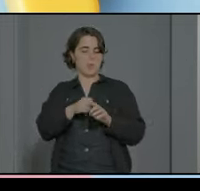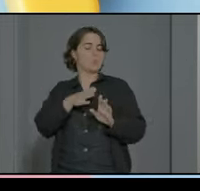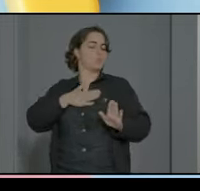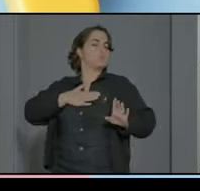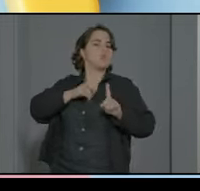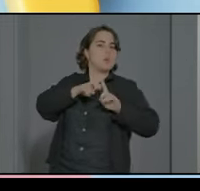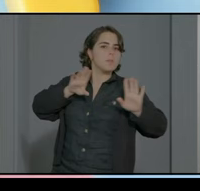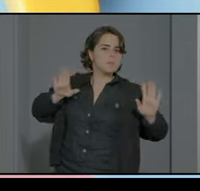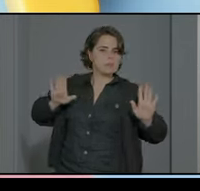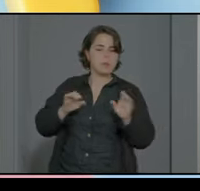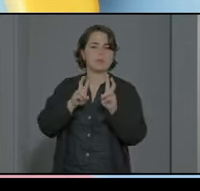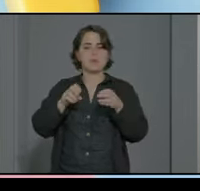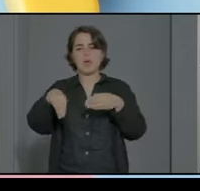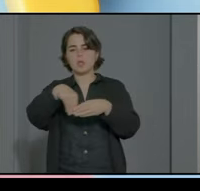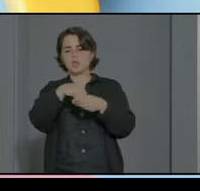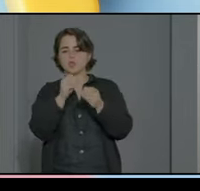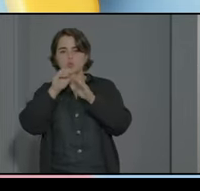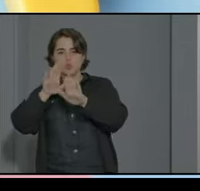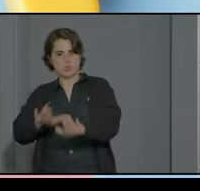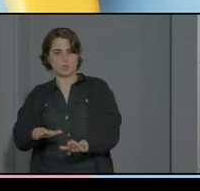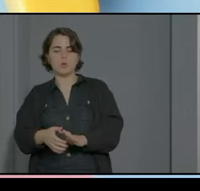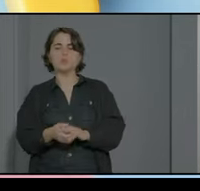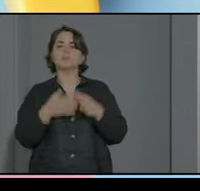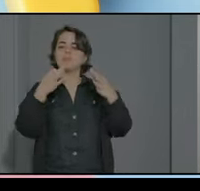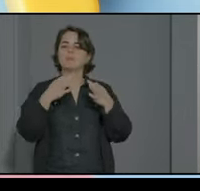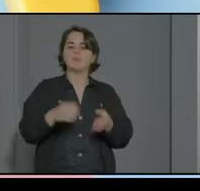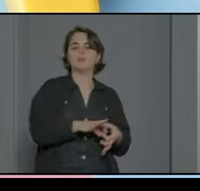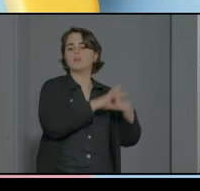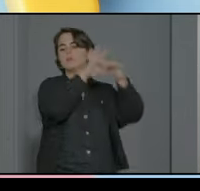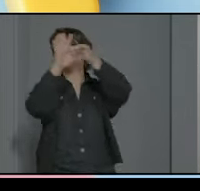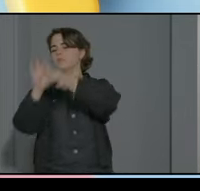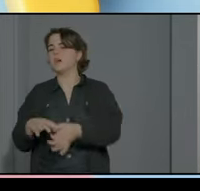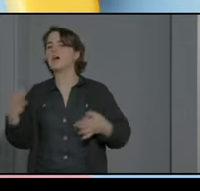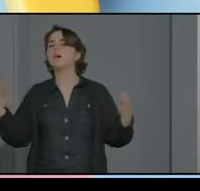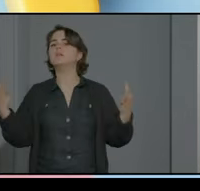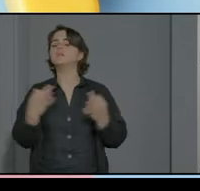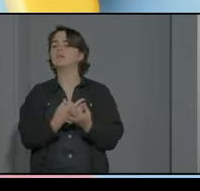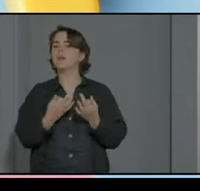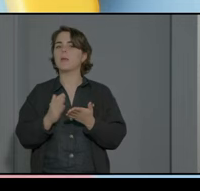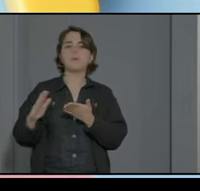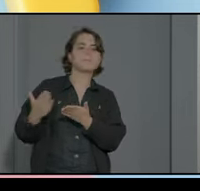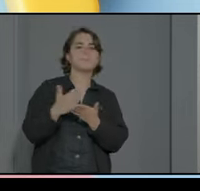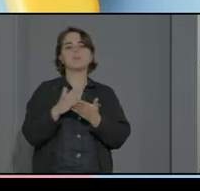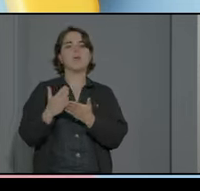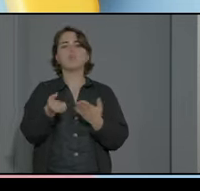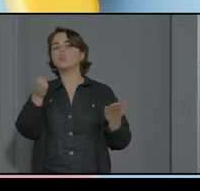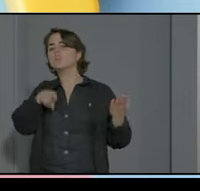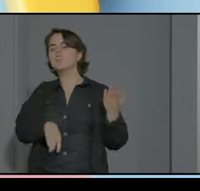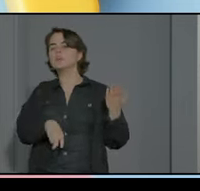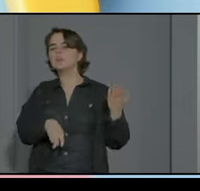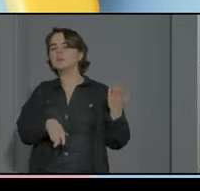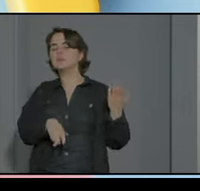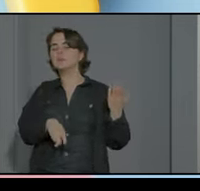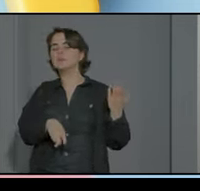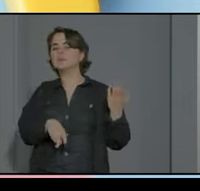al término inclusión va a recaer en el buen hacer del mediador que en este caso es la persona que va a